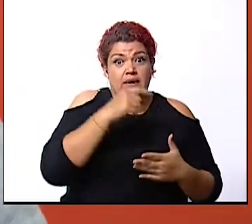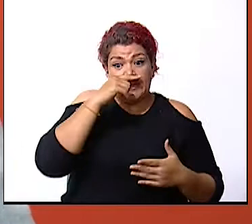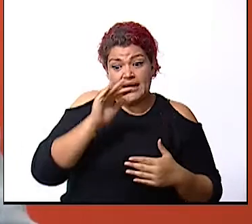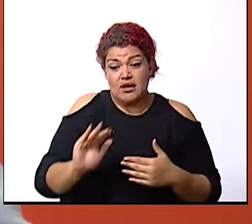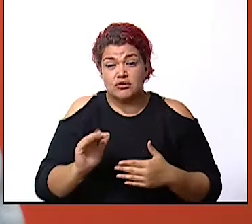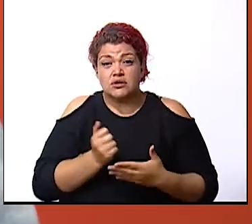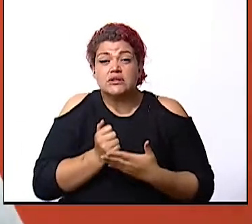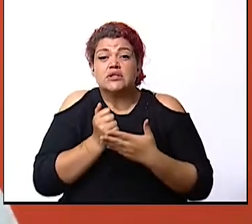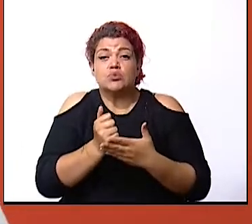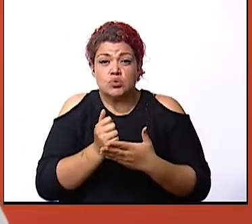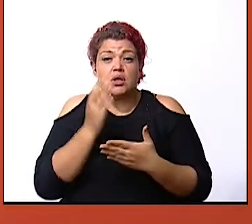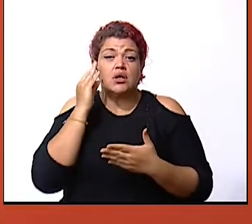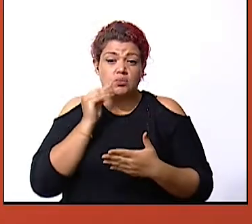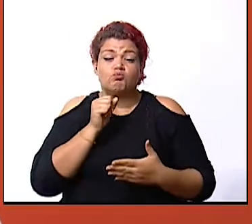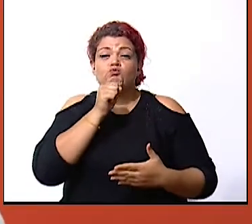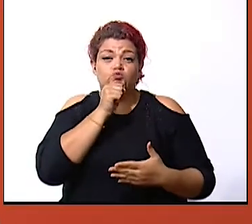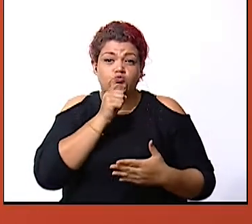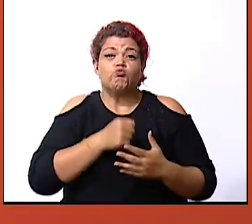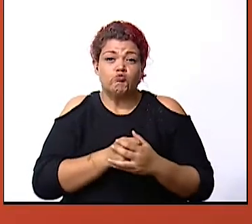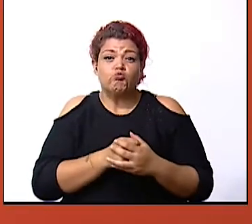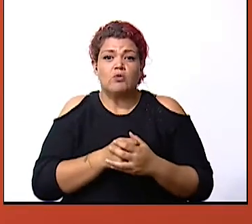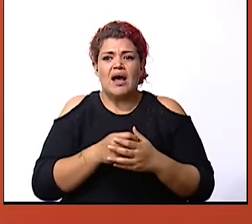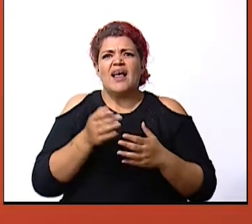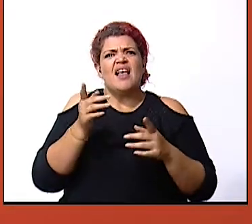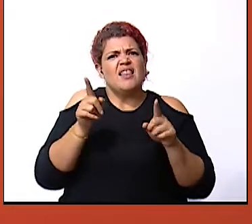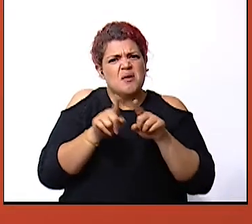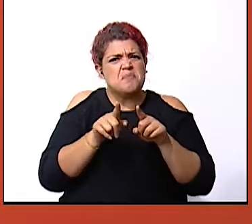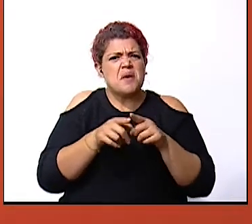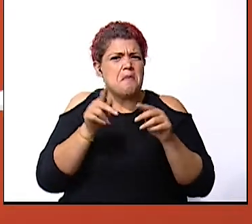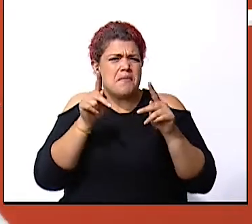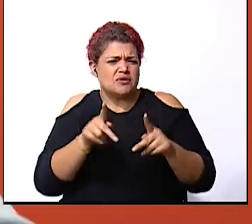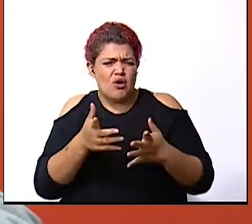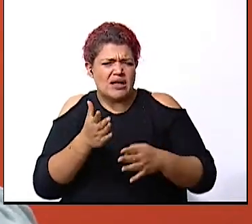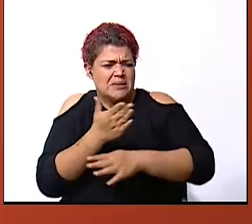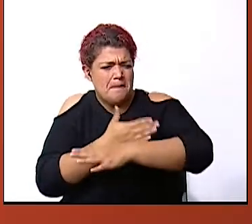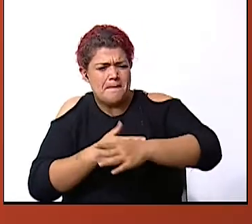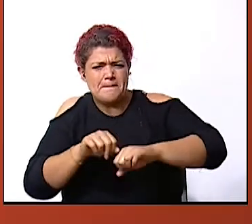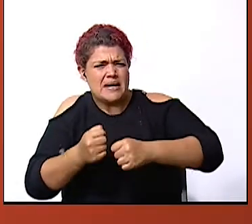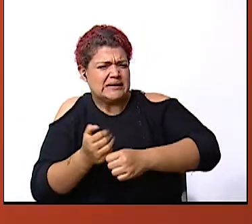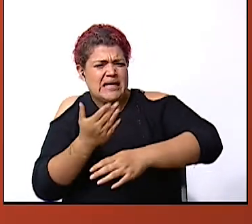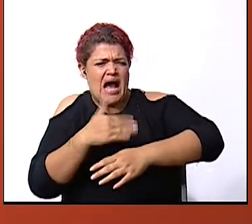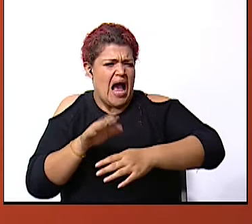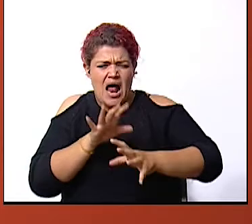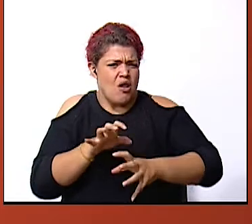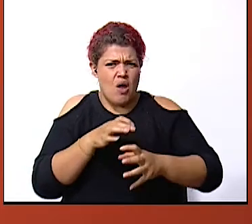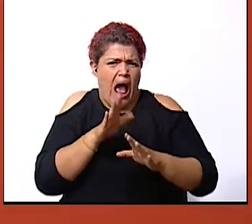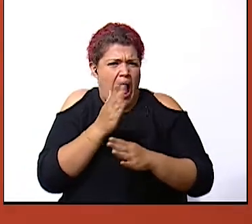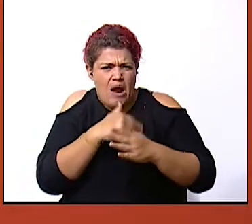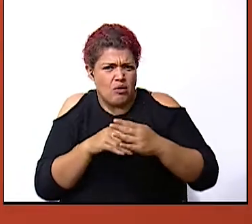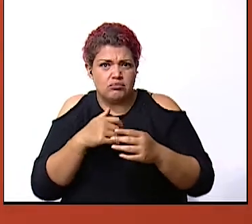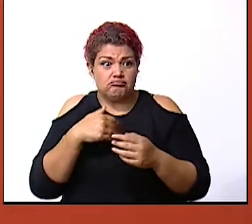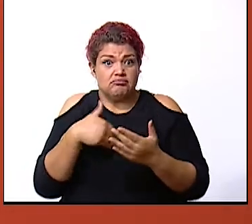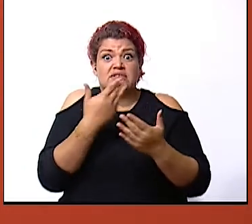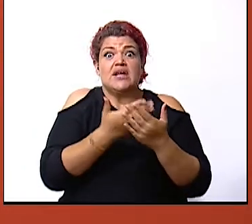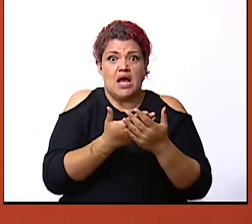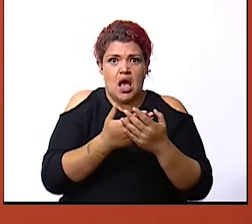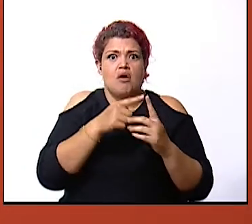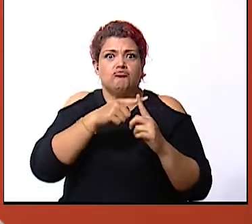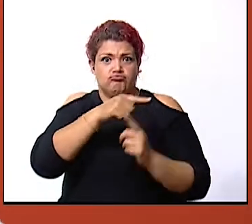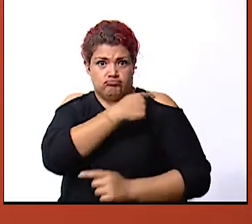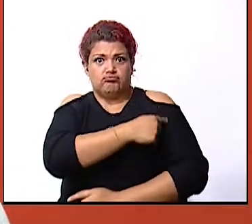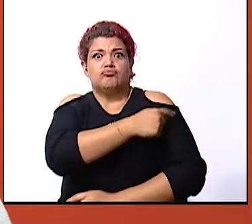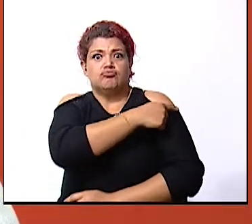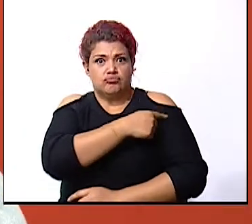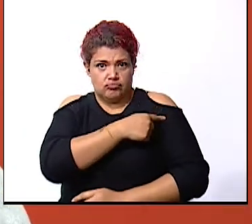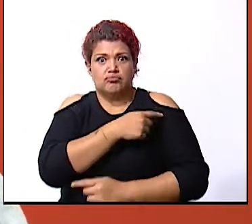adultos mayores también si hay personas heridas tenemos que esperar a que llegue la cruz roja y si vamos a entrar a